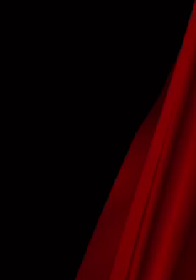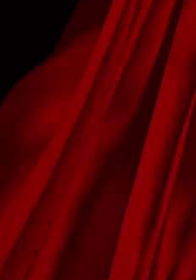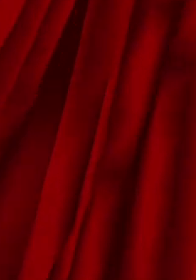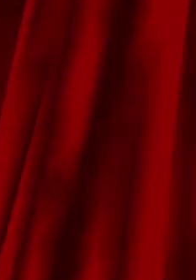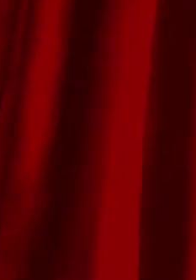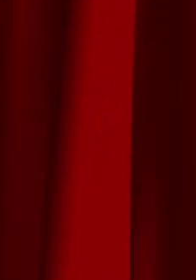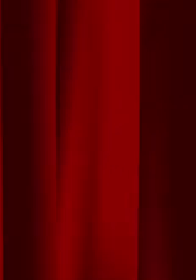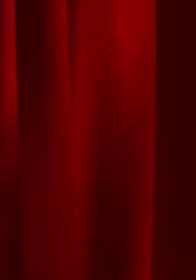la gente.